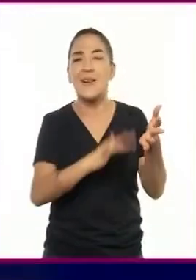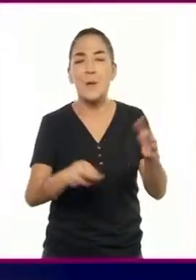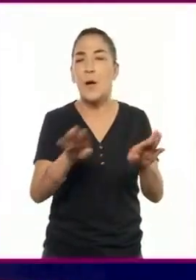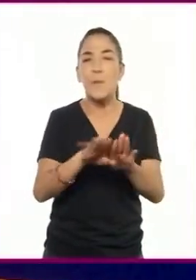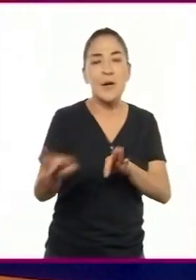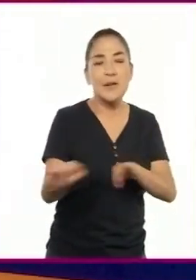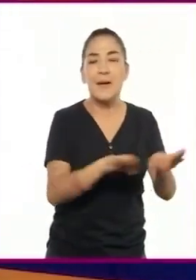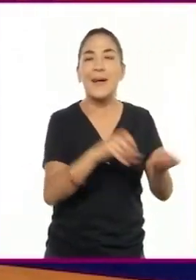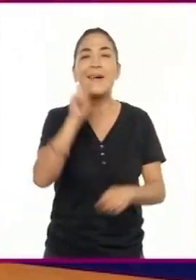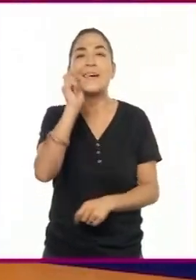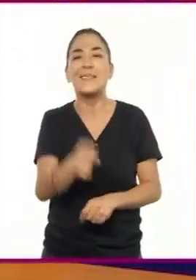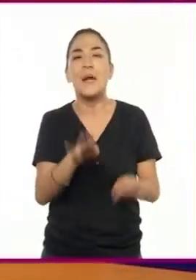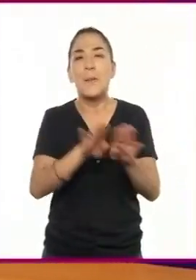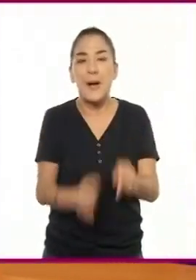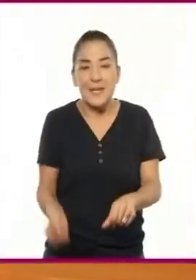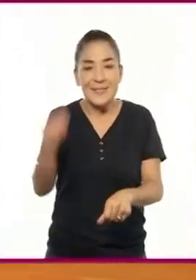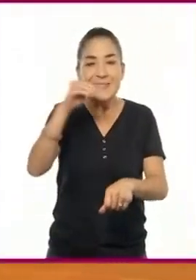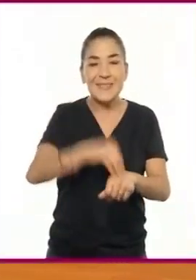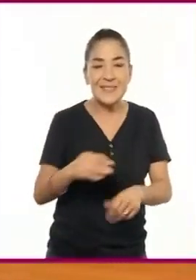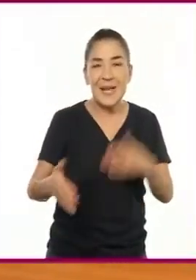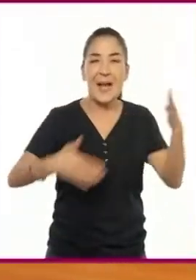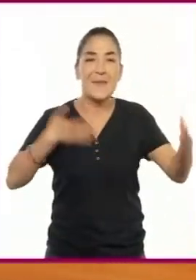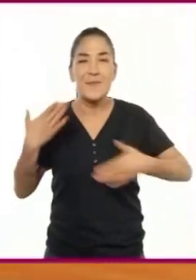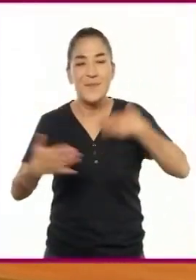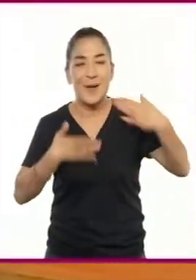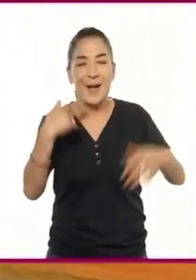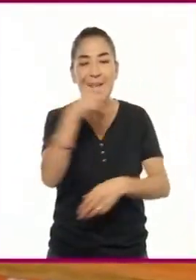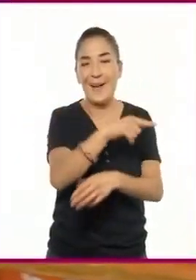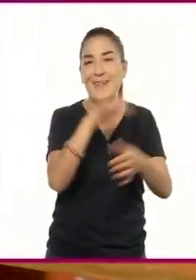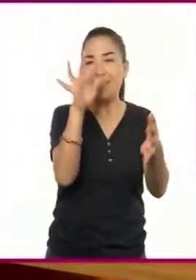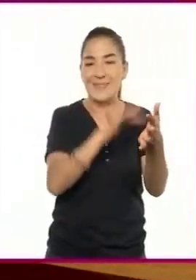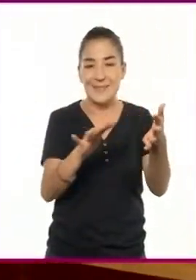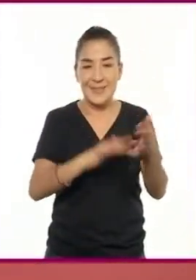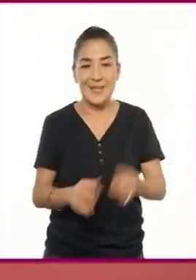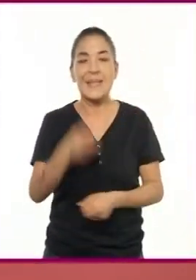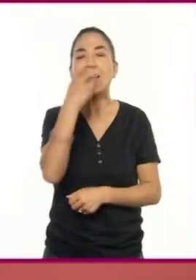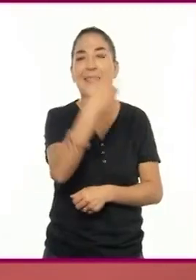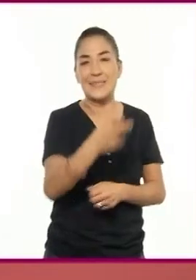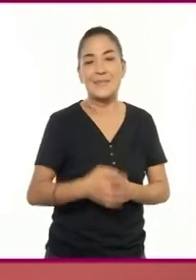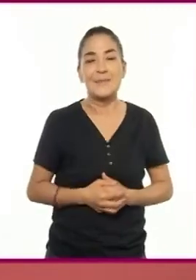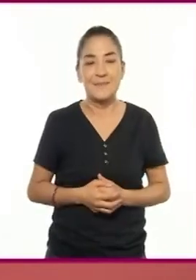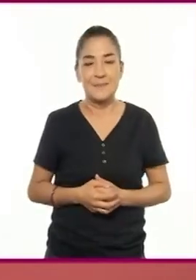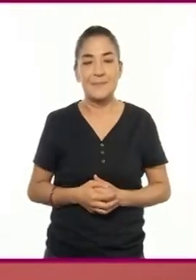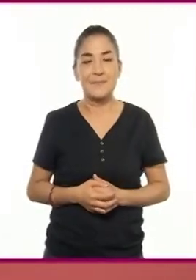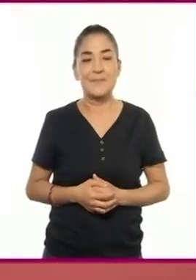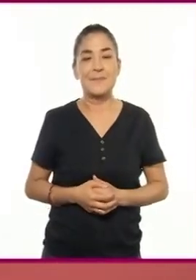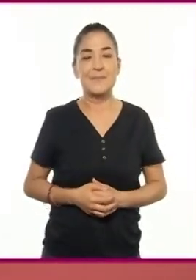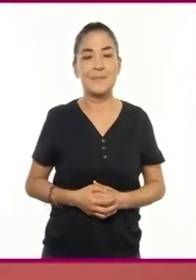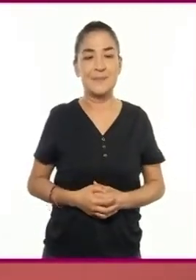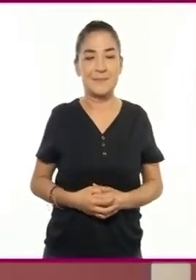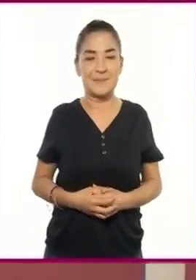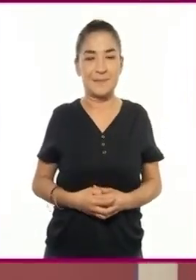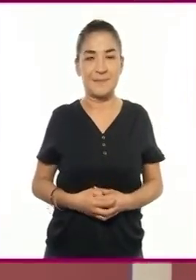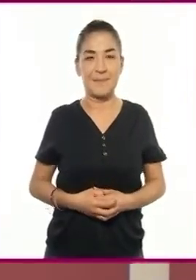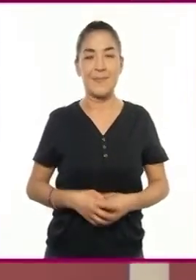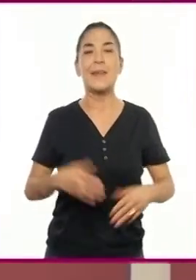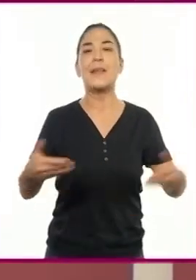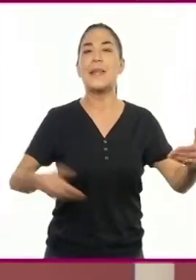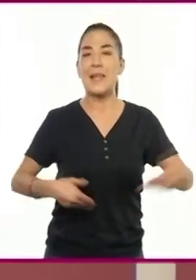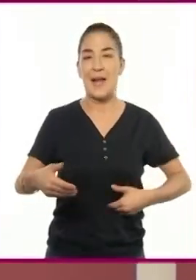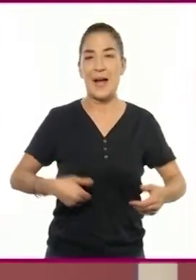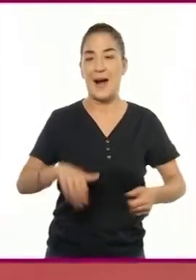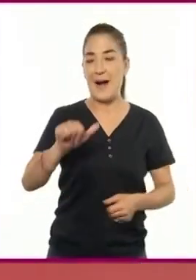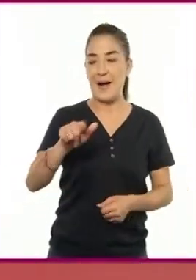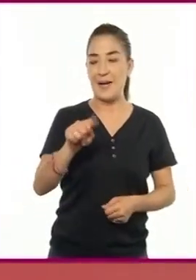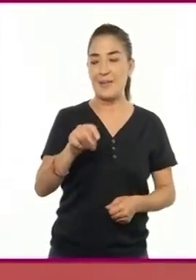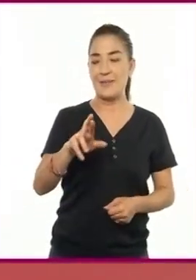en imprimirle emociones e intenciones al texto. Exactamente. También conocida como teatro en atril.